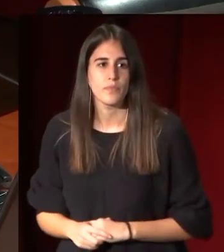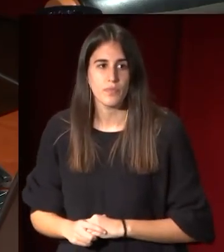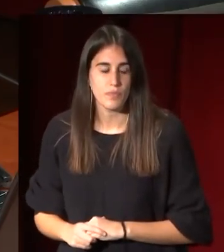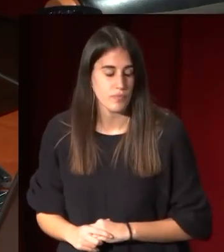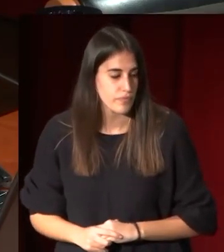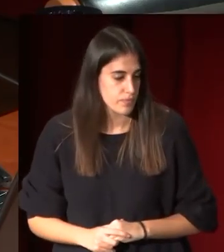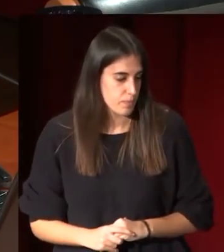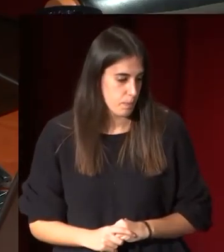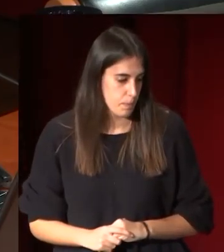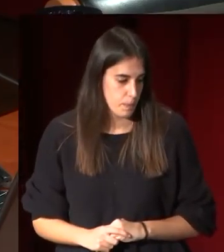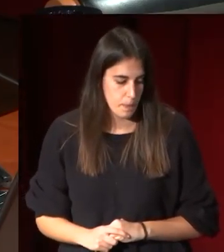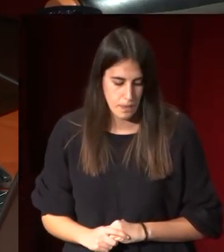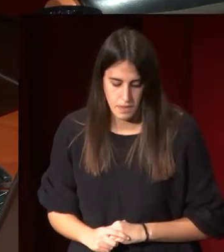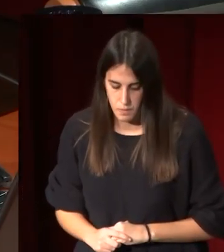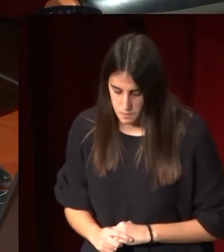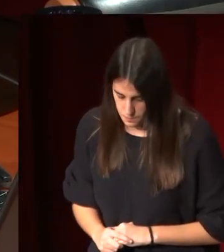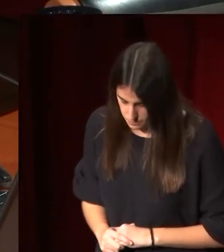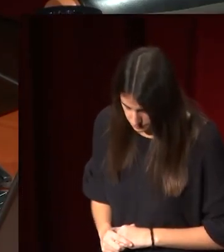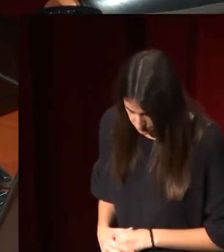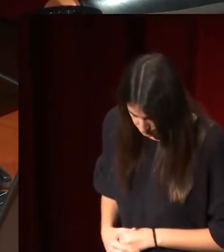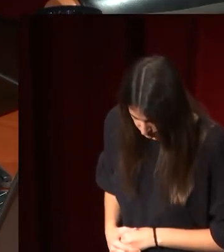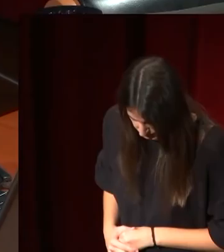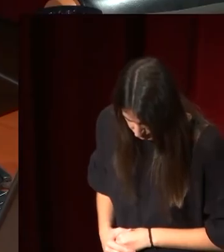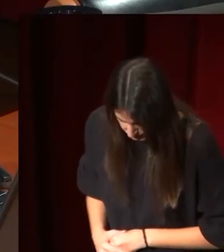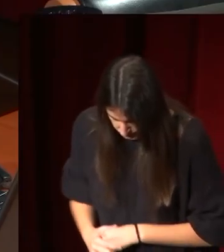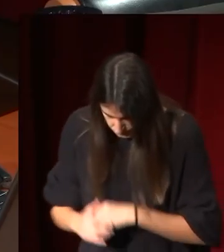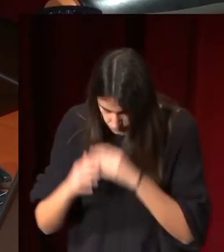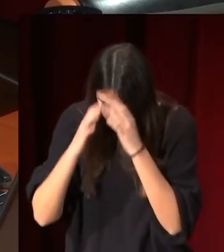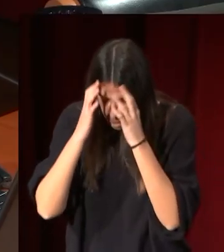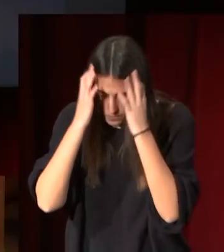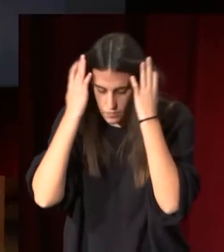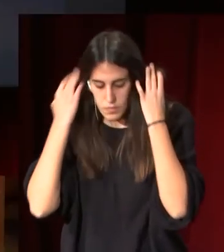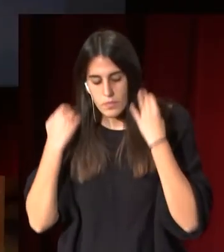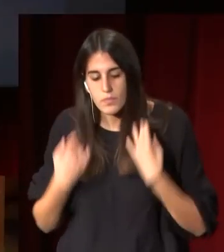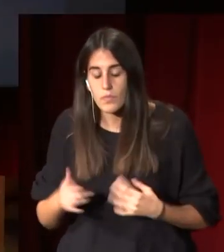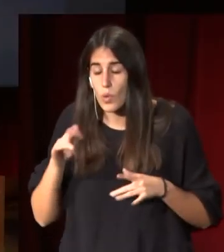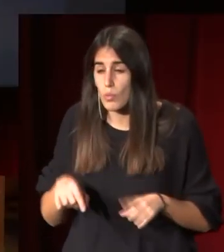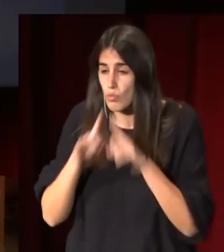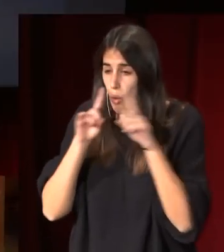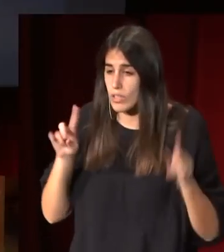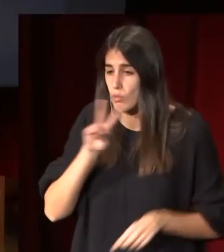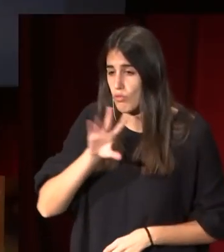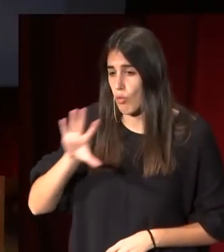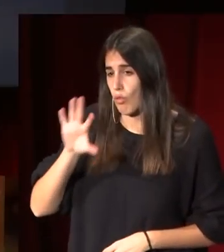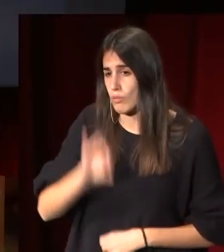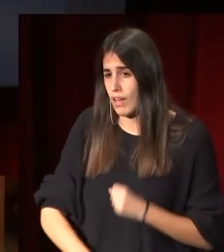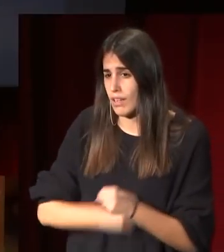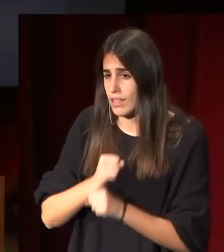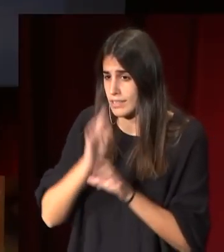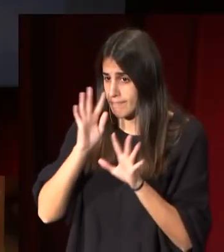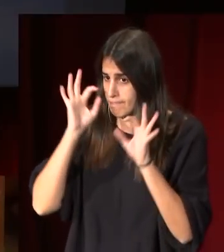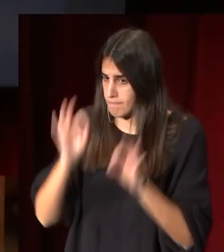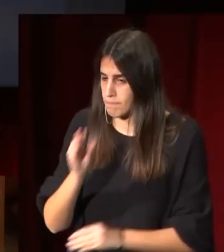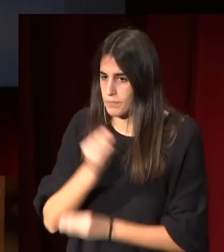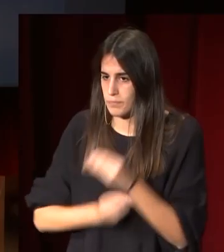este año se conmemora el 250 aniversario